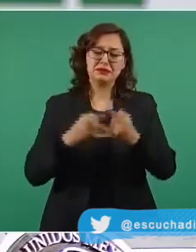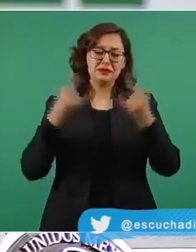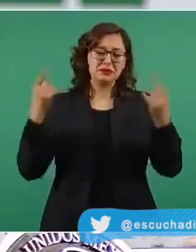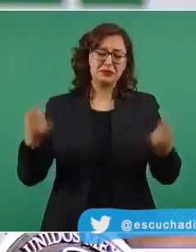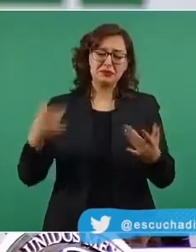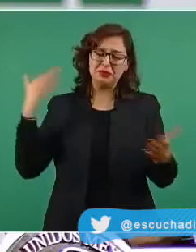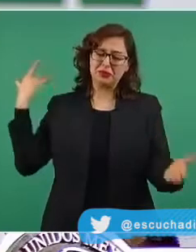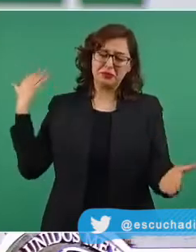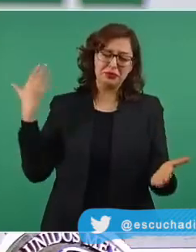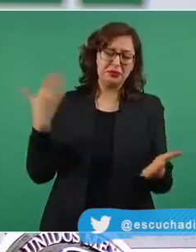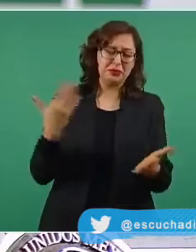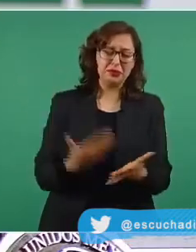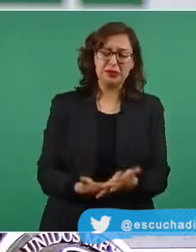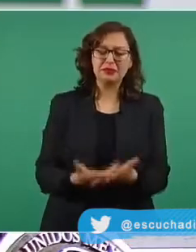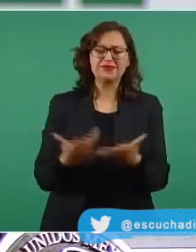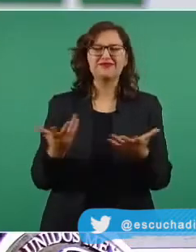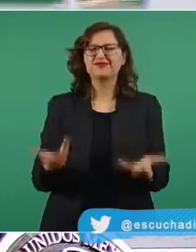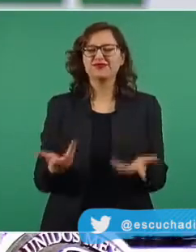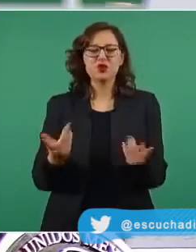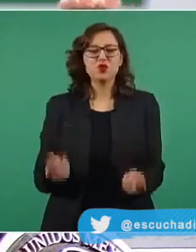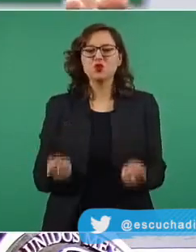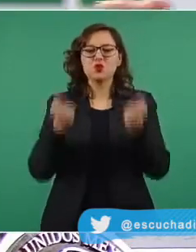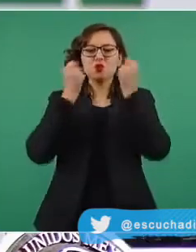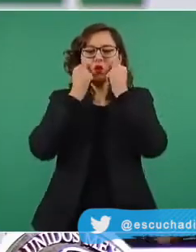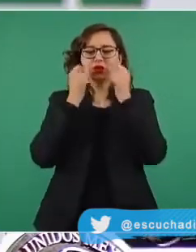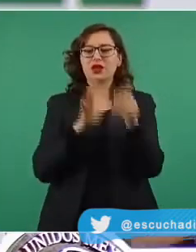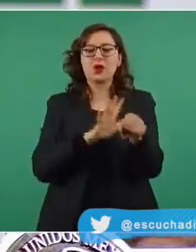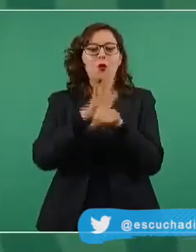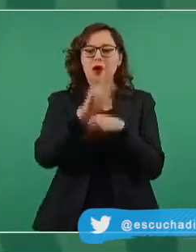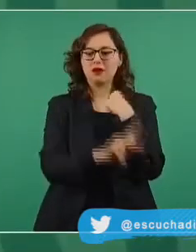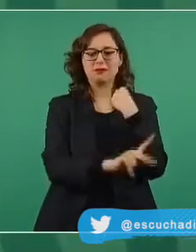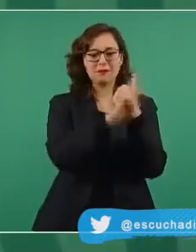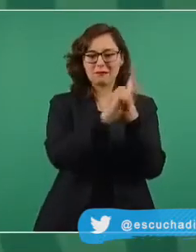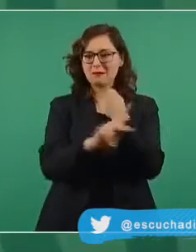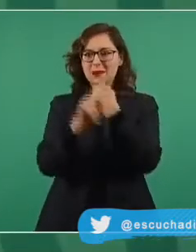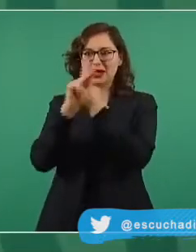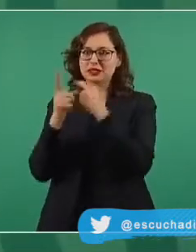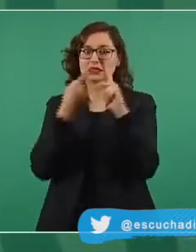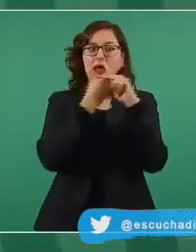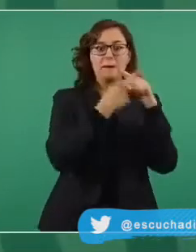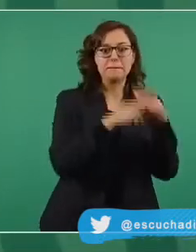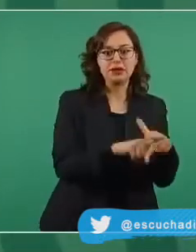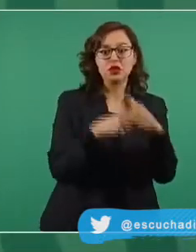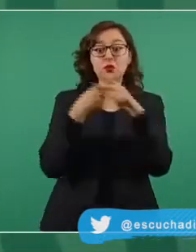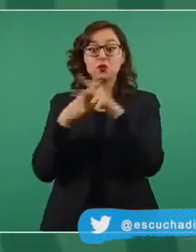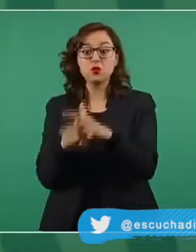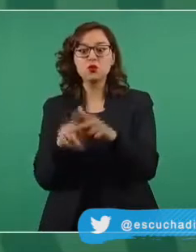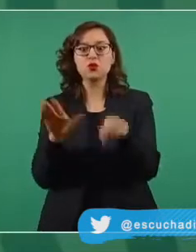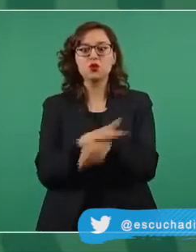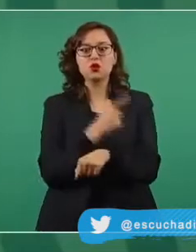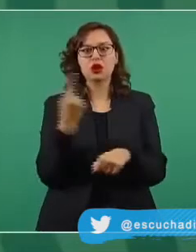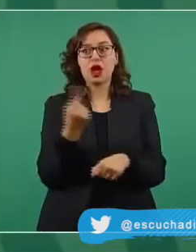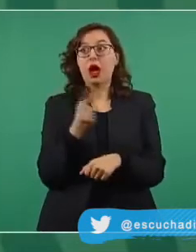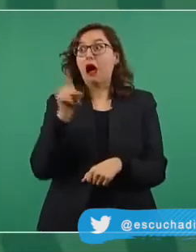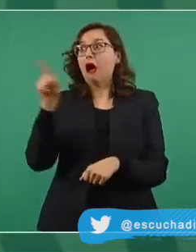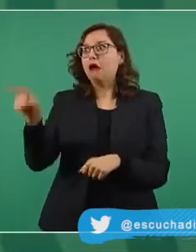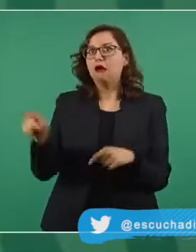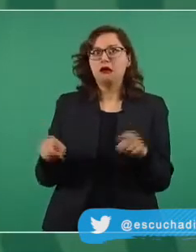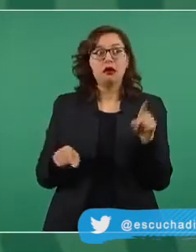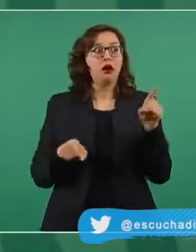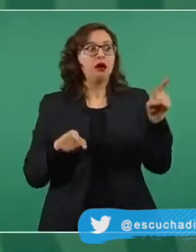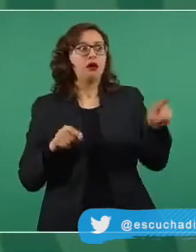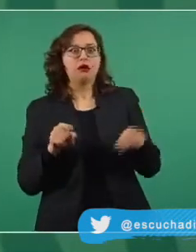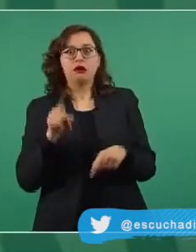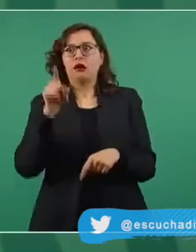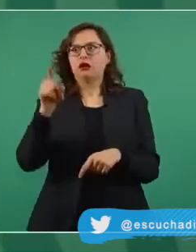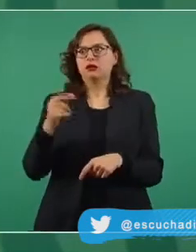el número de casos estimados en comparación con la semana anterior, y la ocupación hospitalaria se mantuvo sin cambios para ubicarse en 17